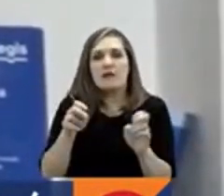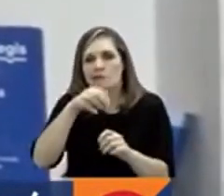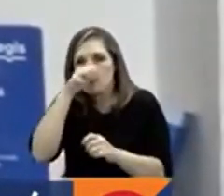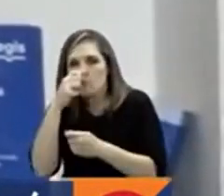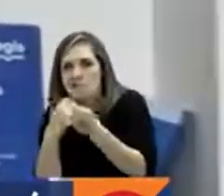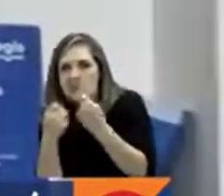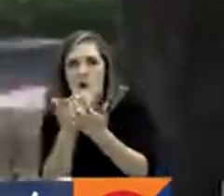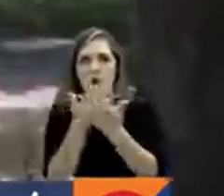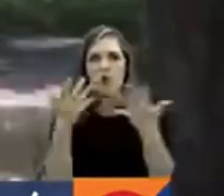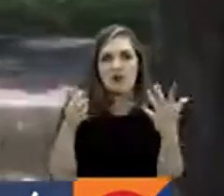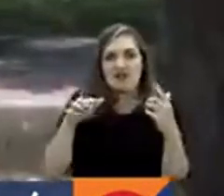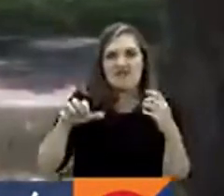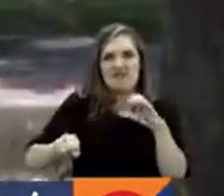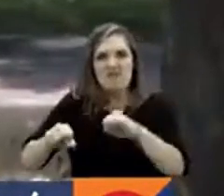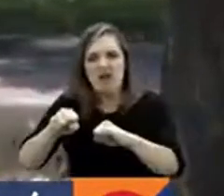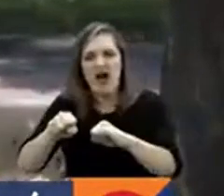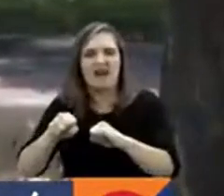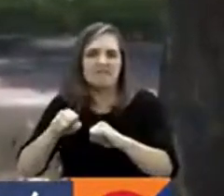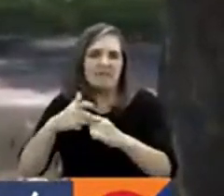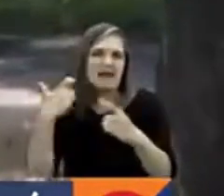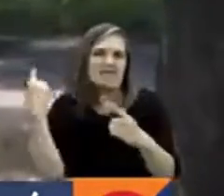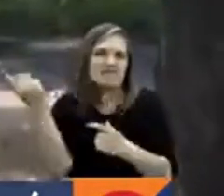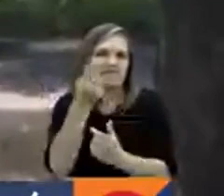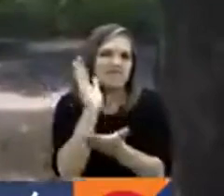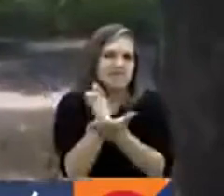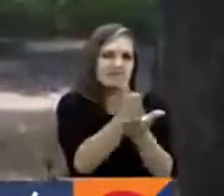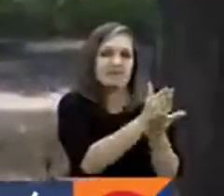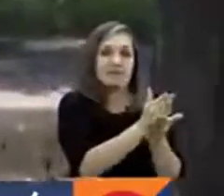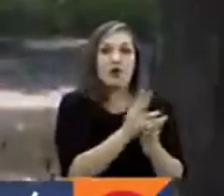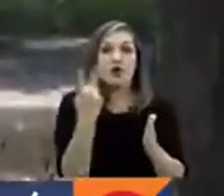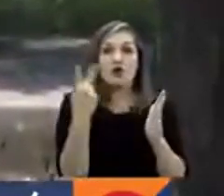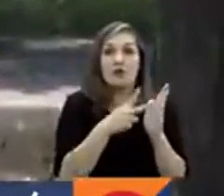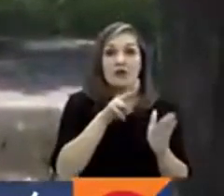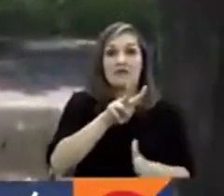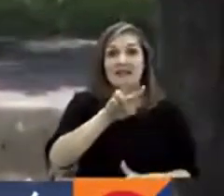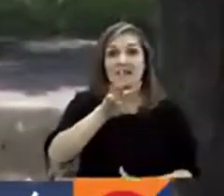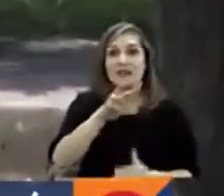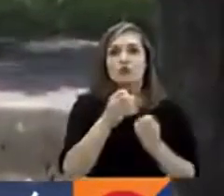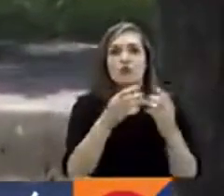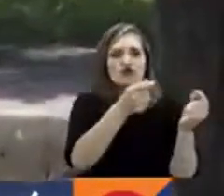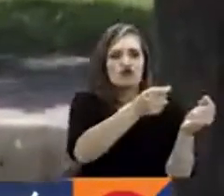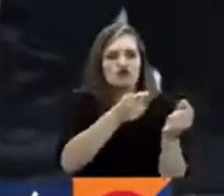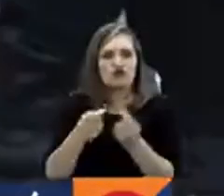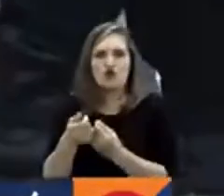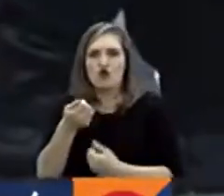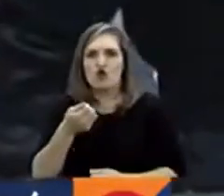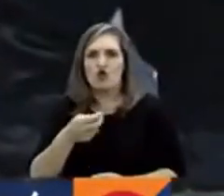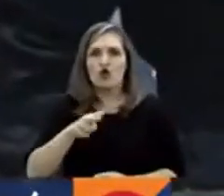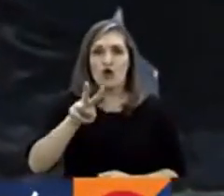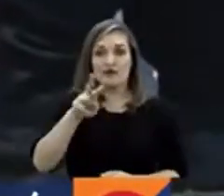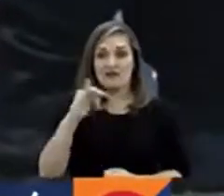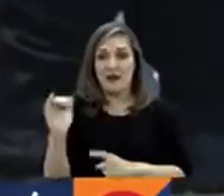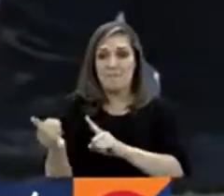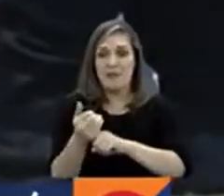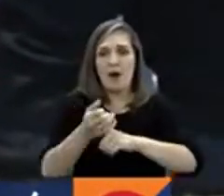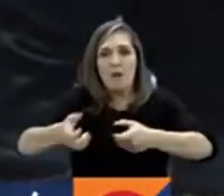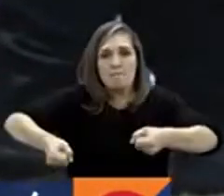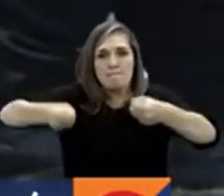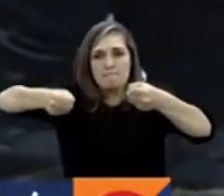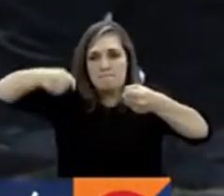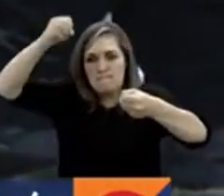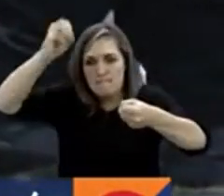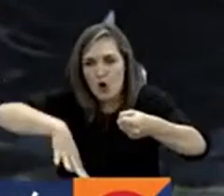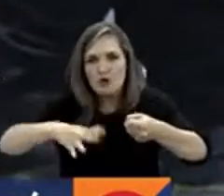disputan territorios. En el 2023 se han hallado alrededor de 12 cuerpos envueltos en sábanas, costales, bolsas y